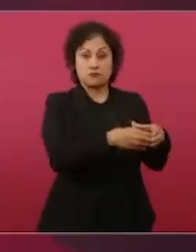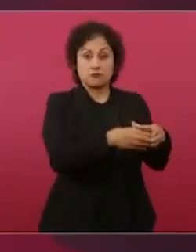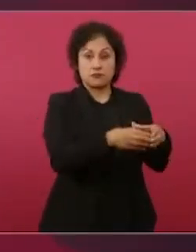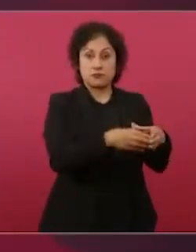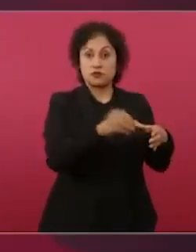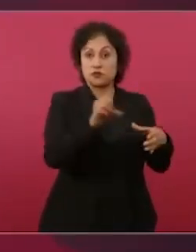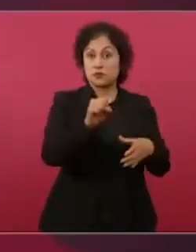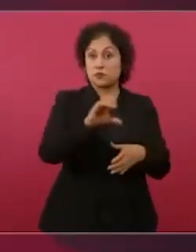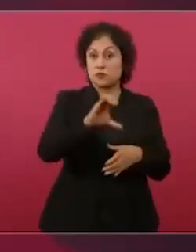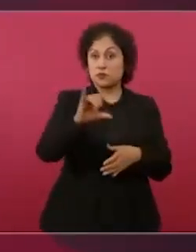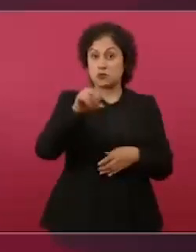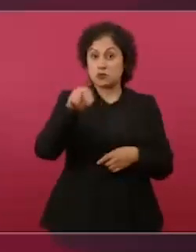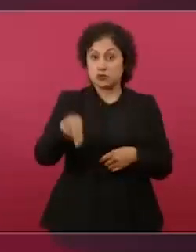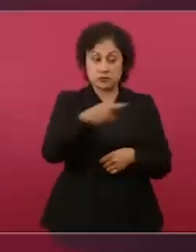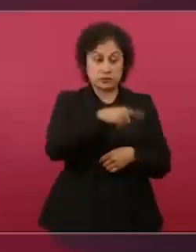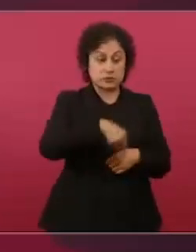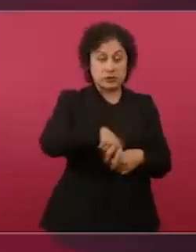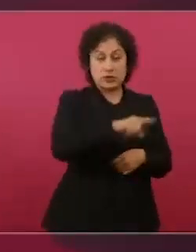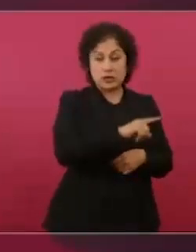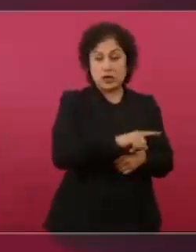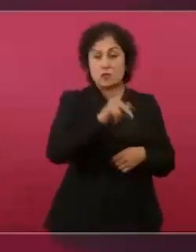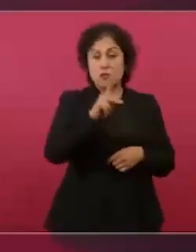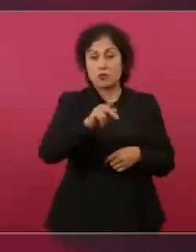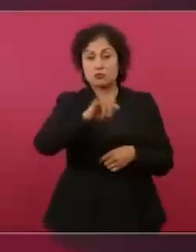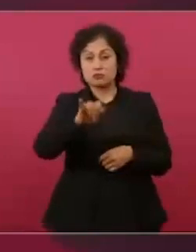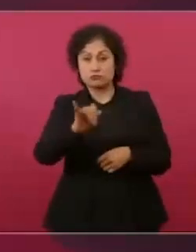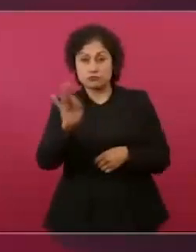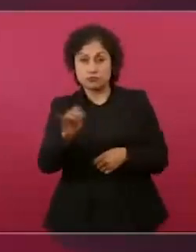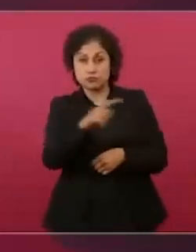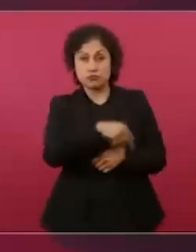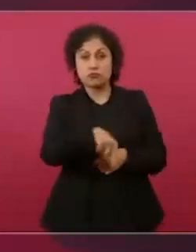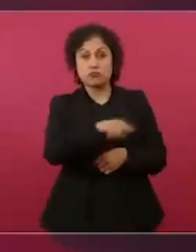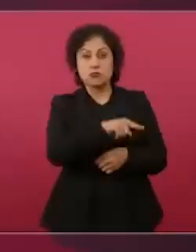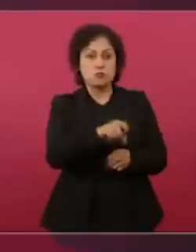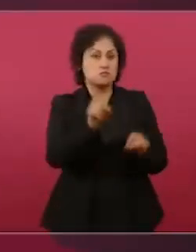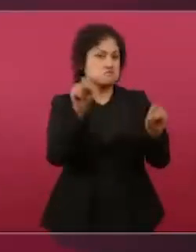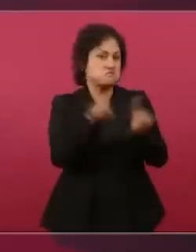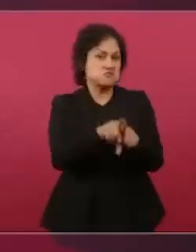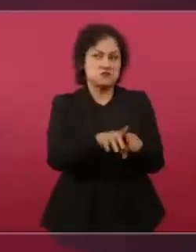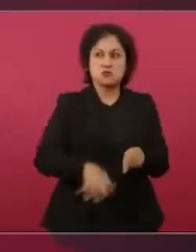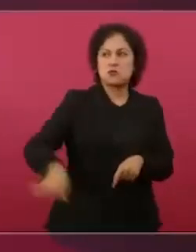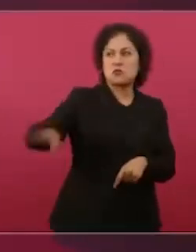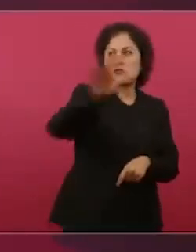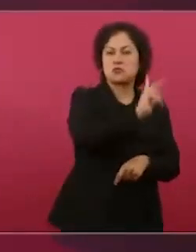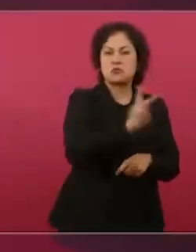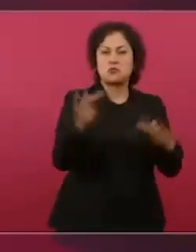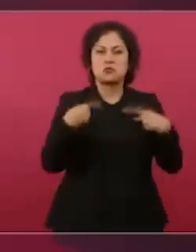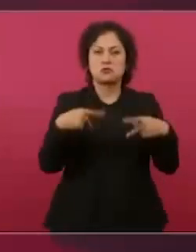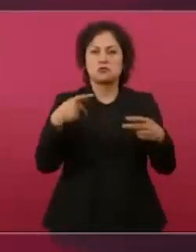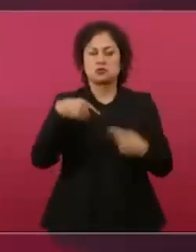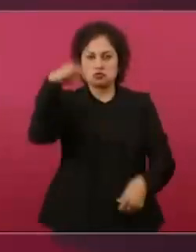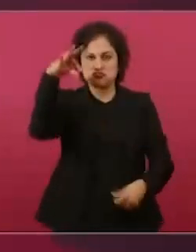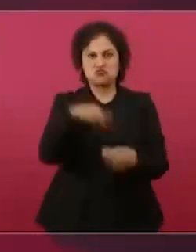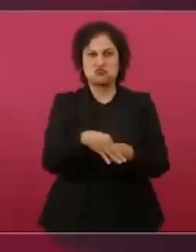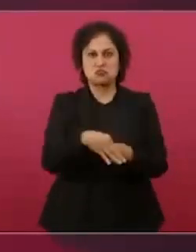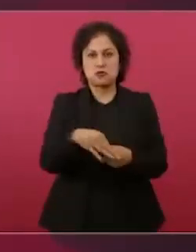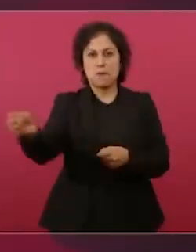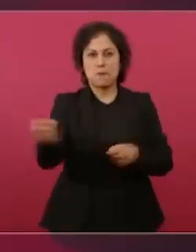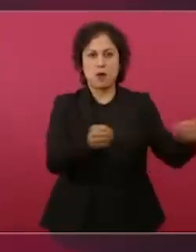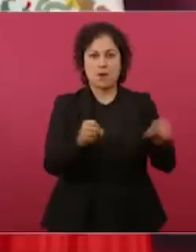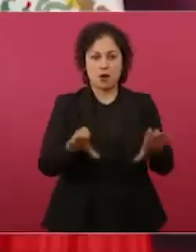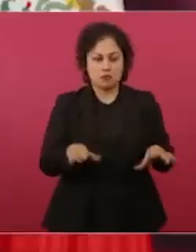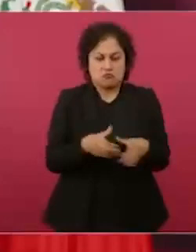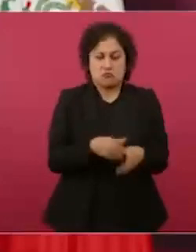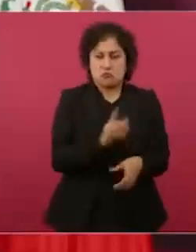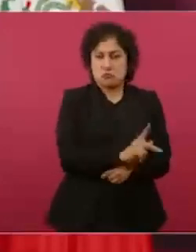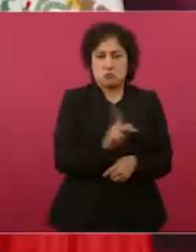Judicial, como se elige al presidente, como se elige a los diputados, como